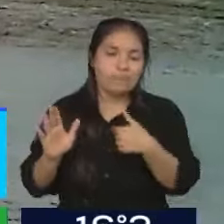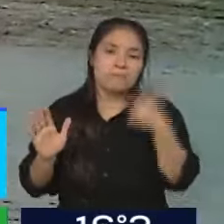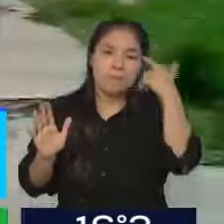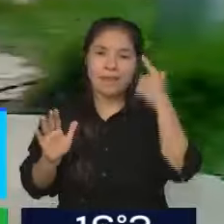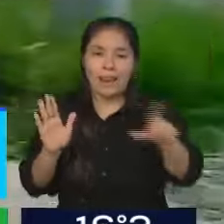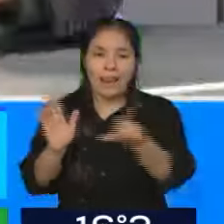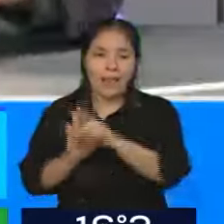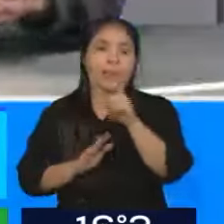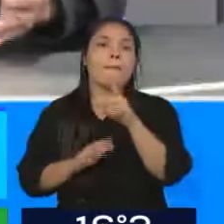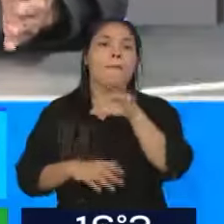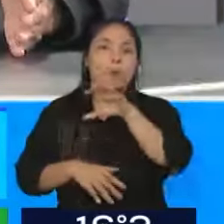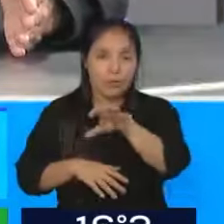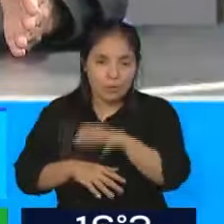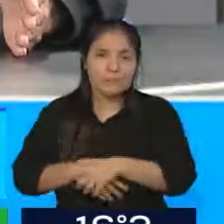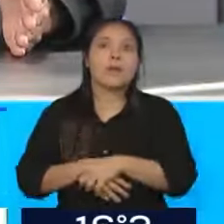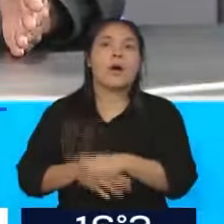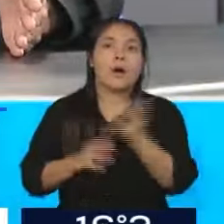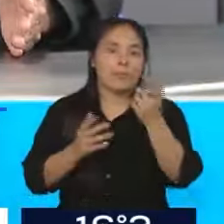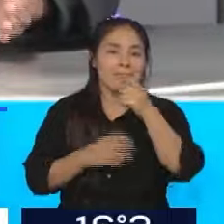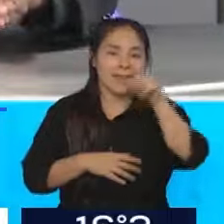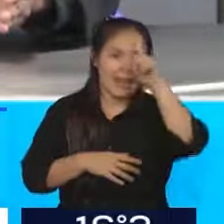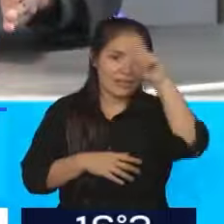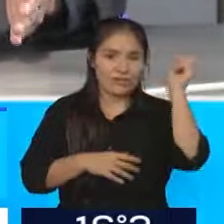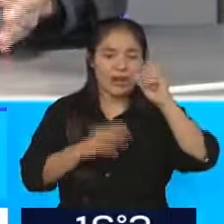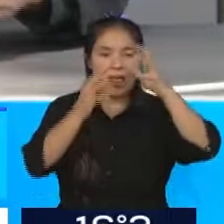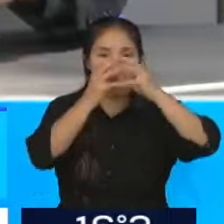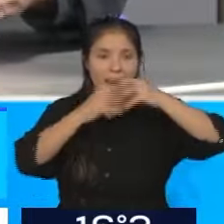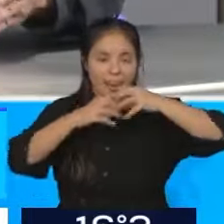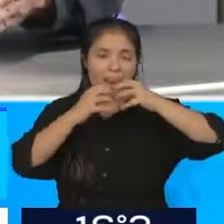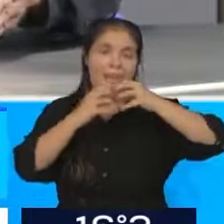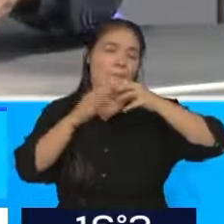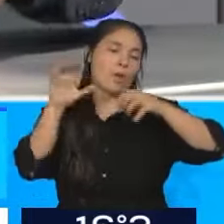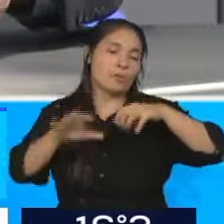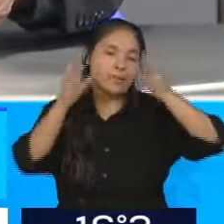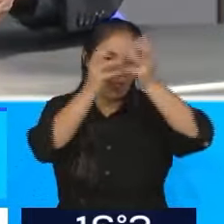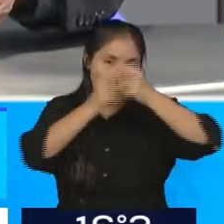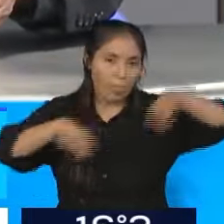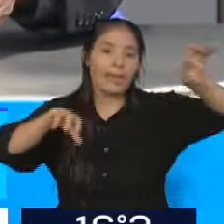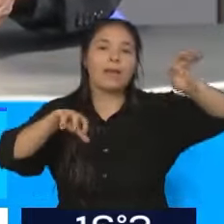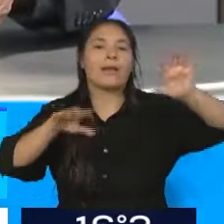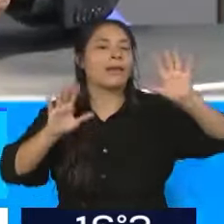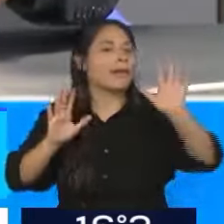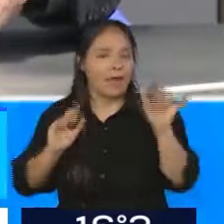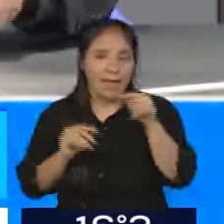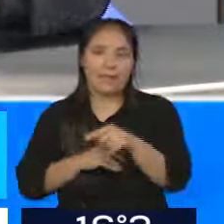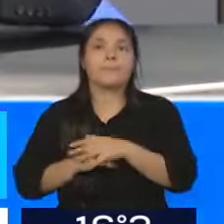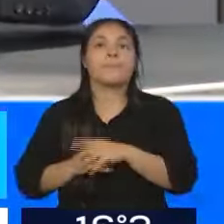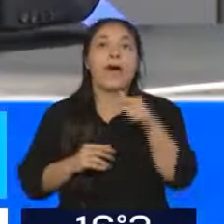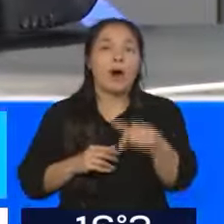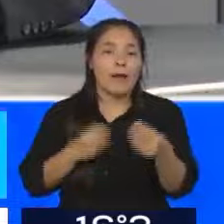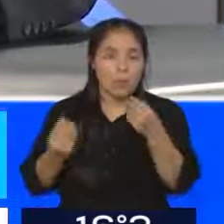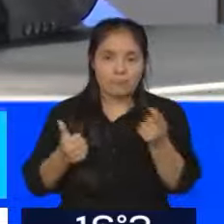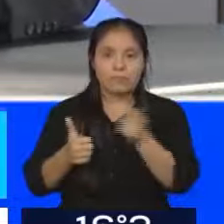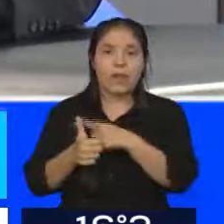o se desfederalicen esos hechos, esos delitos. Acá, concretamente, ¿cuáles son?